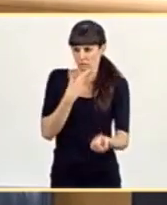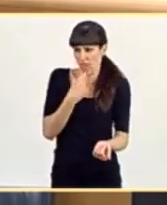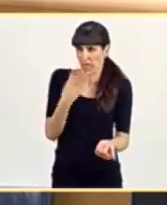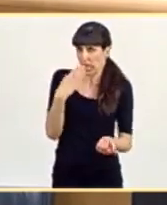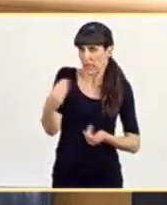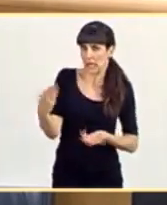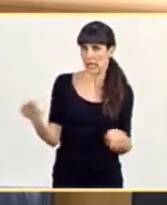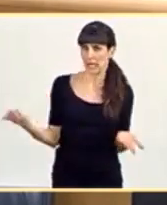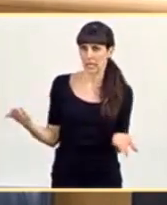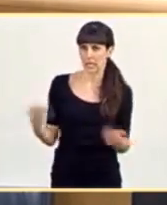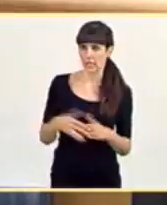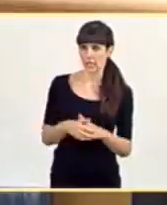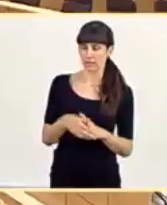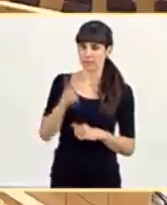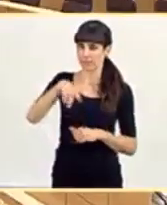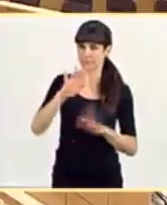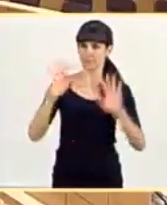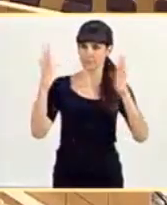entender, ¿no?